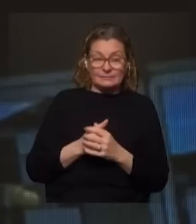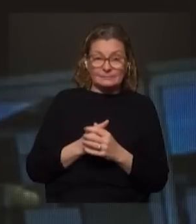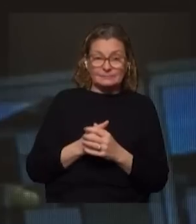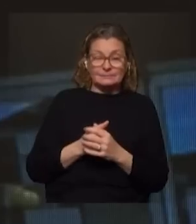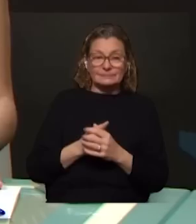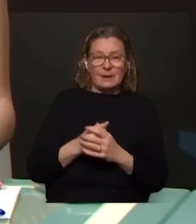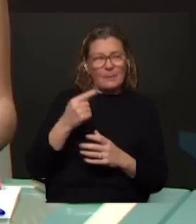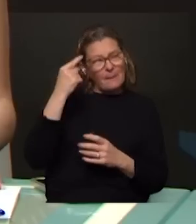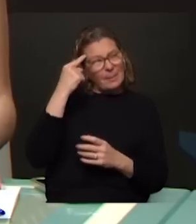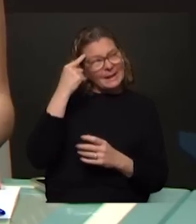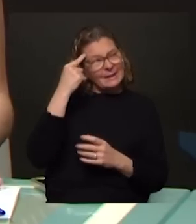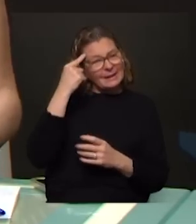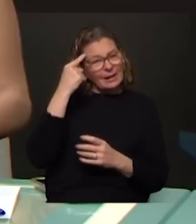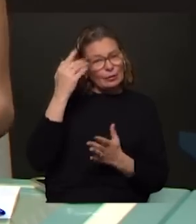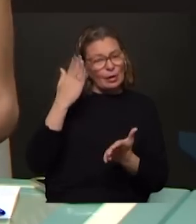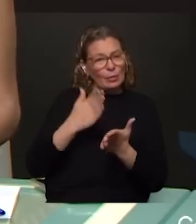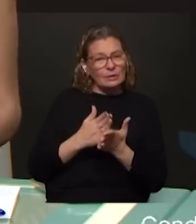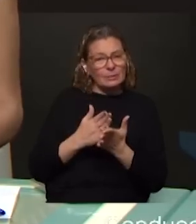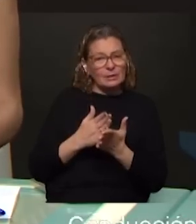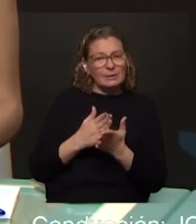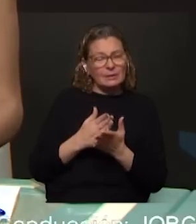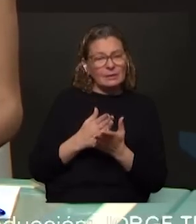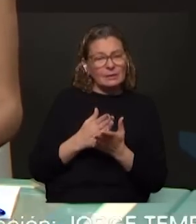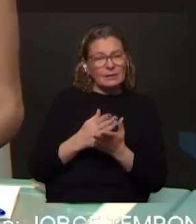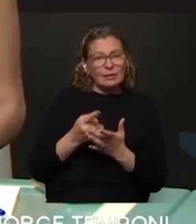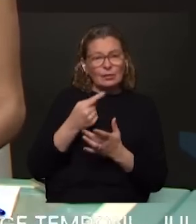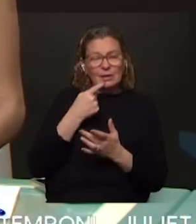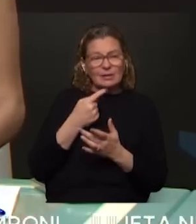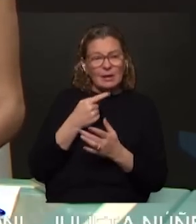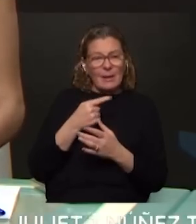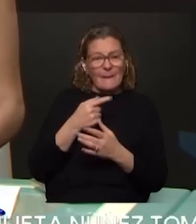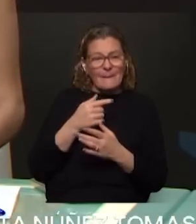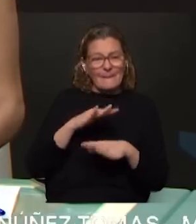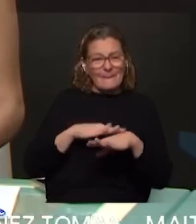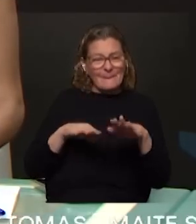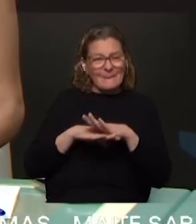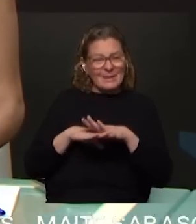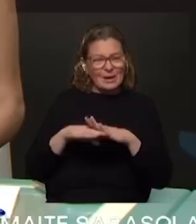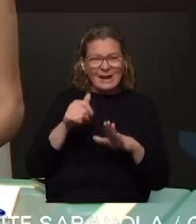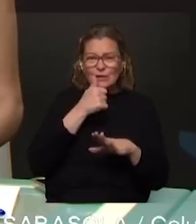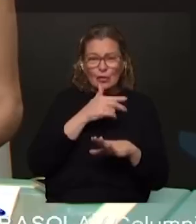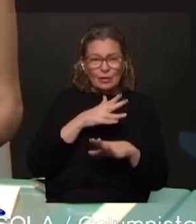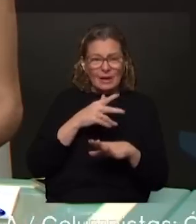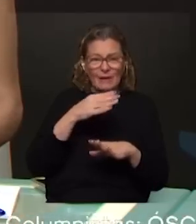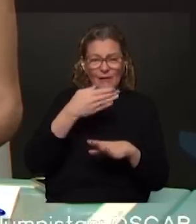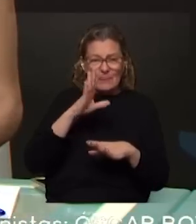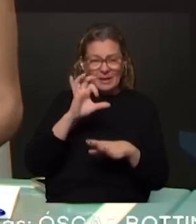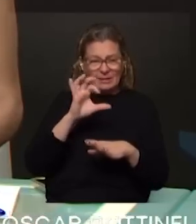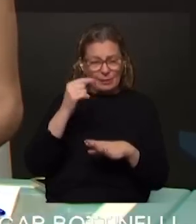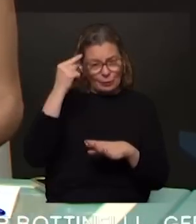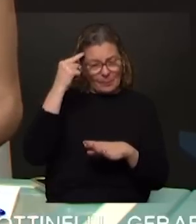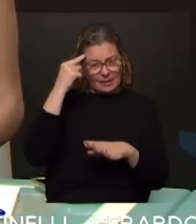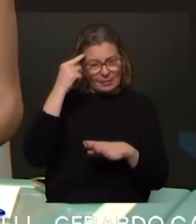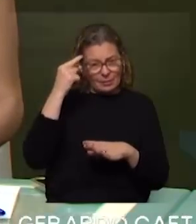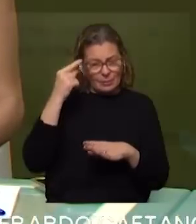me quedé pensando la última por mi parte esto que decías mínimo histórico de funcionarios es fuerte cuando pienso que